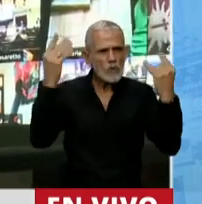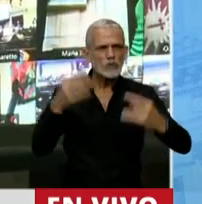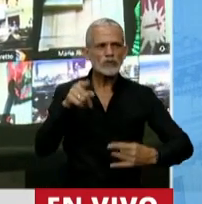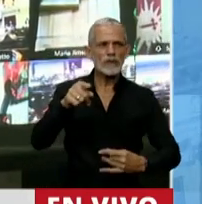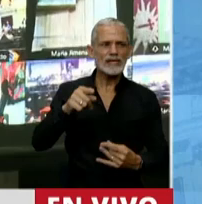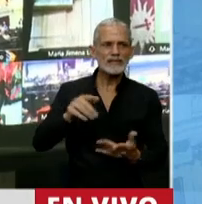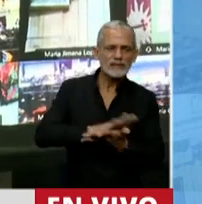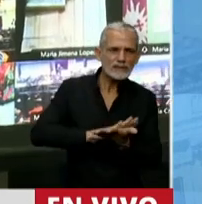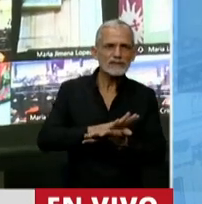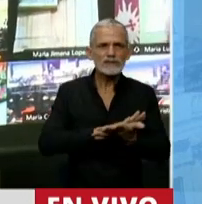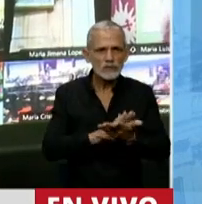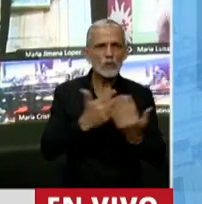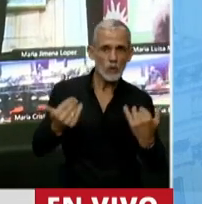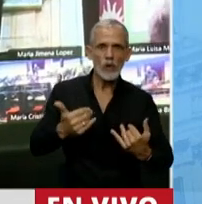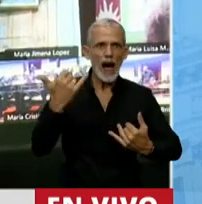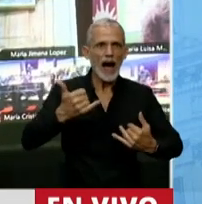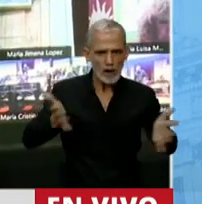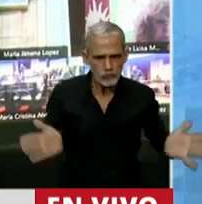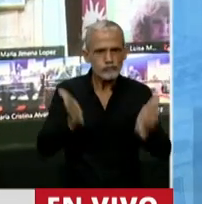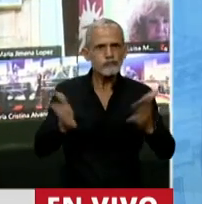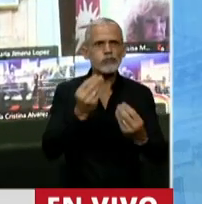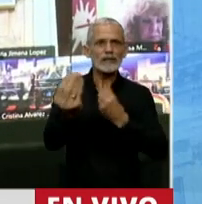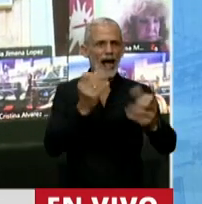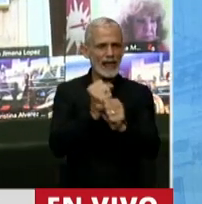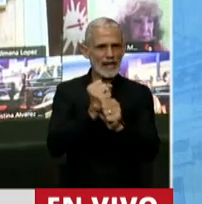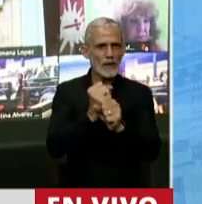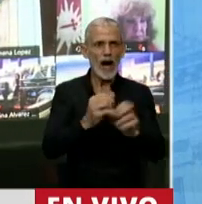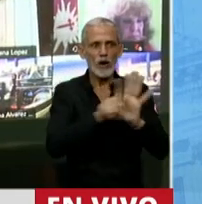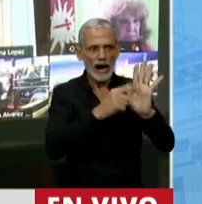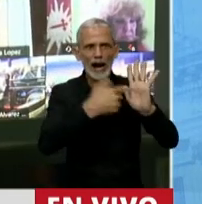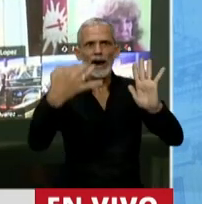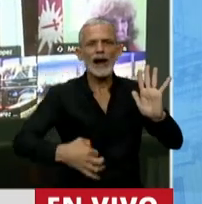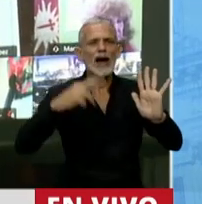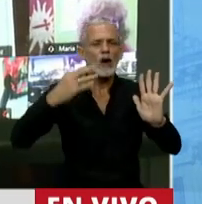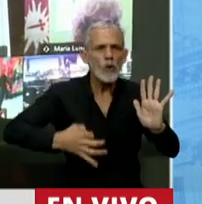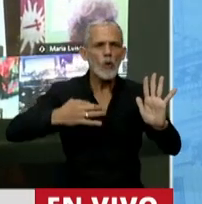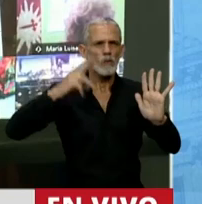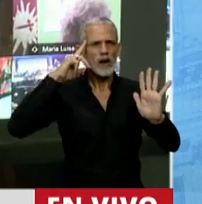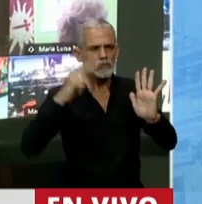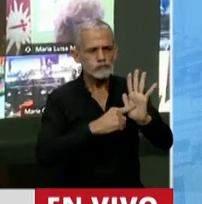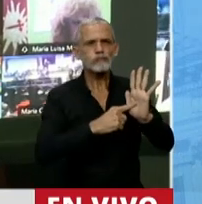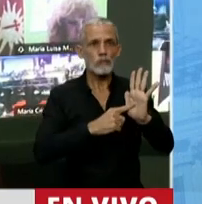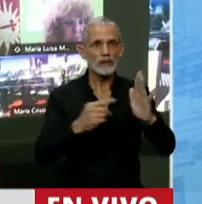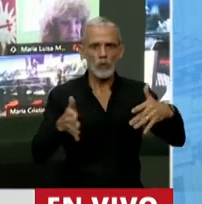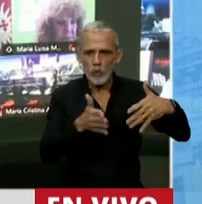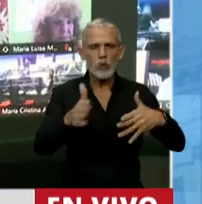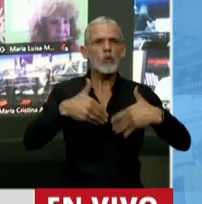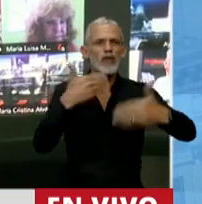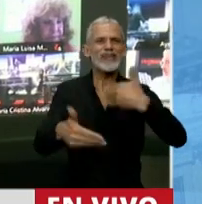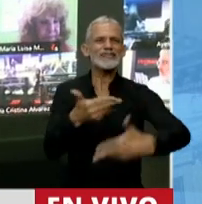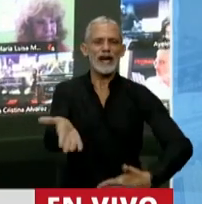los estímulos de un país que alienta el trabajo, que da certeza jurídica y que propone caminos para el desarrollo,